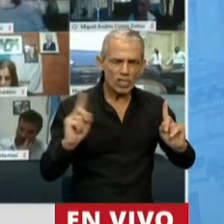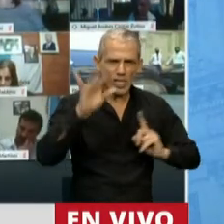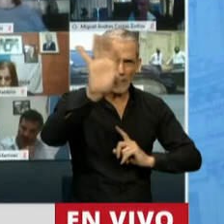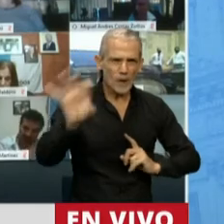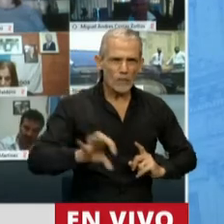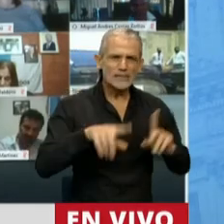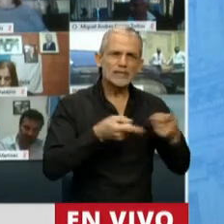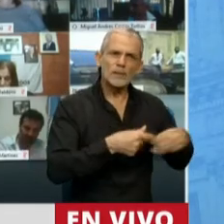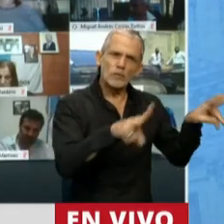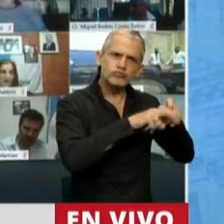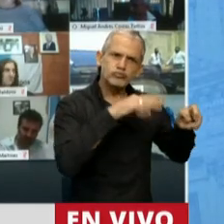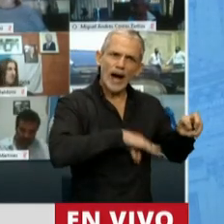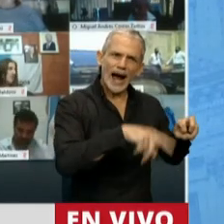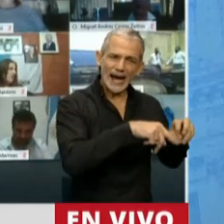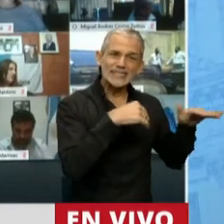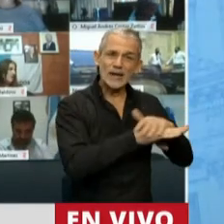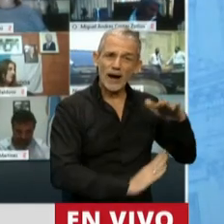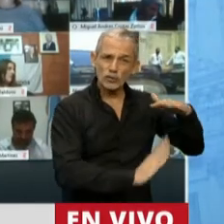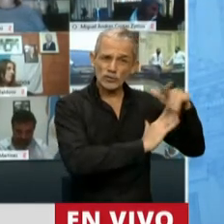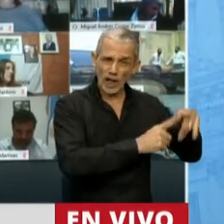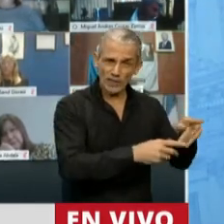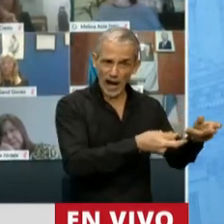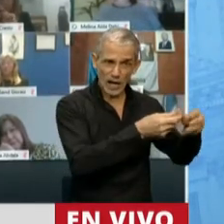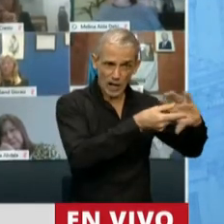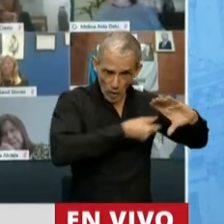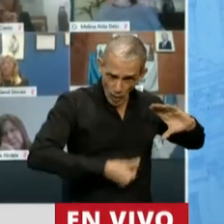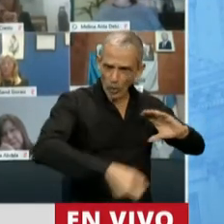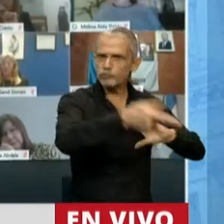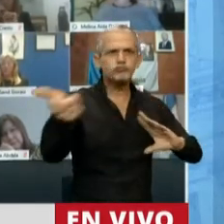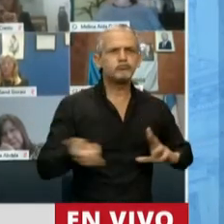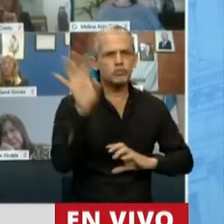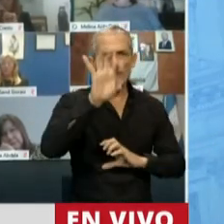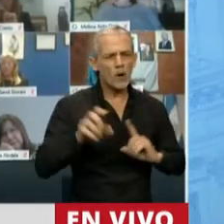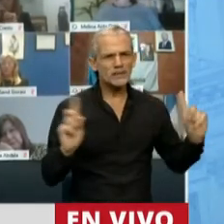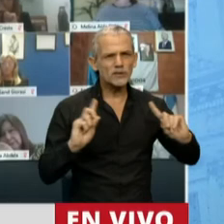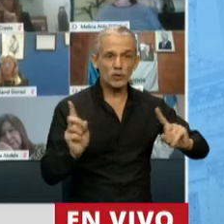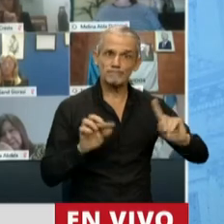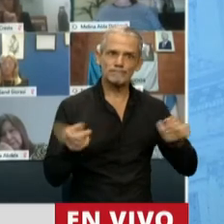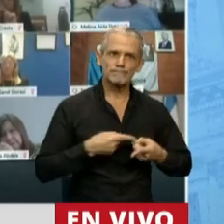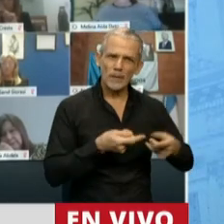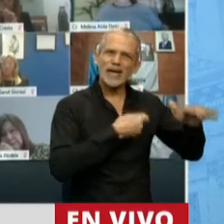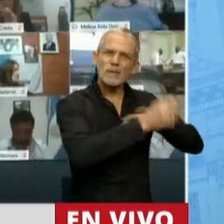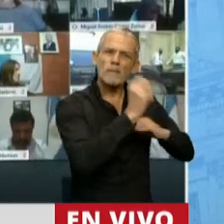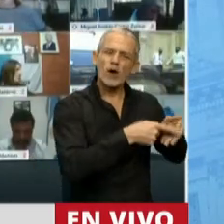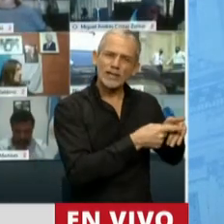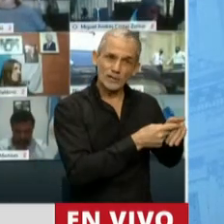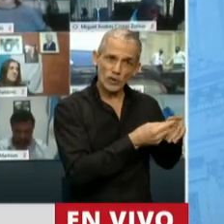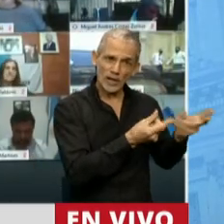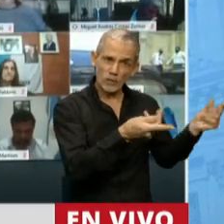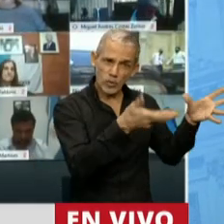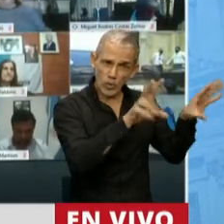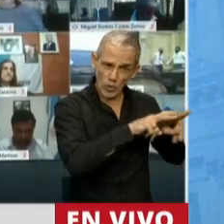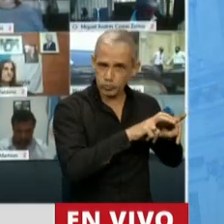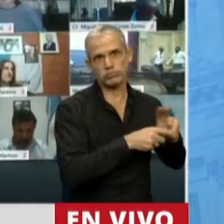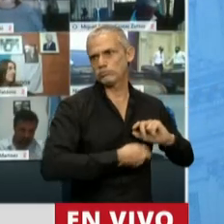distribución de utilidades no asignadas del Banco Central, y no se coparticipa tampoco las retenciones y exportaciones. Y el